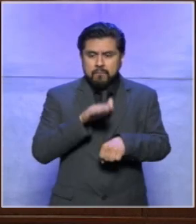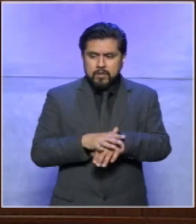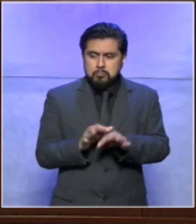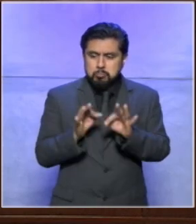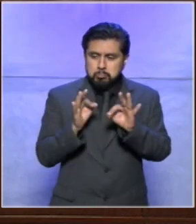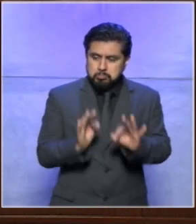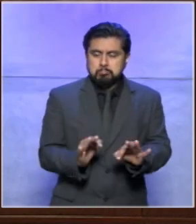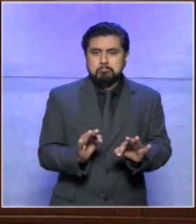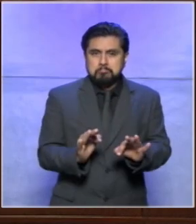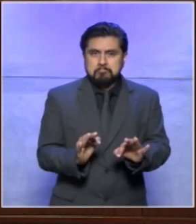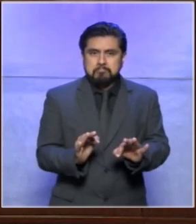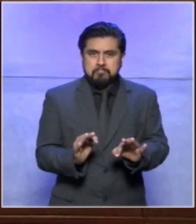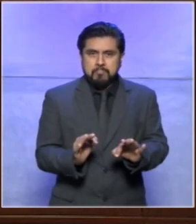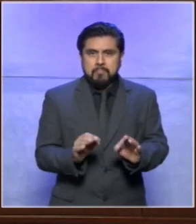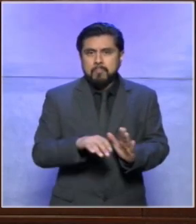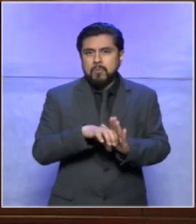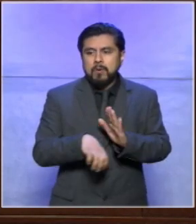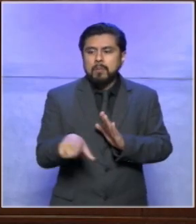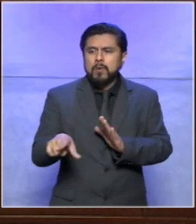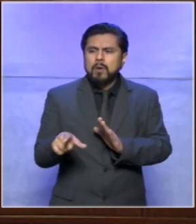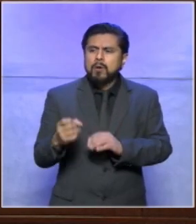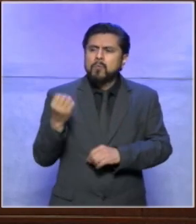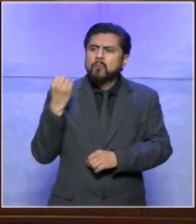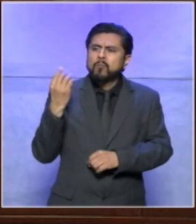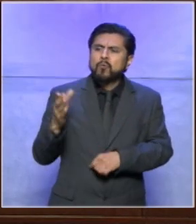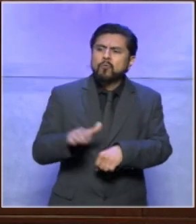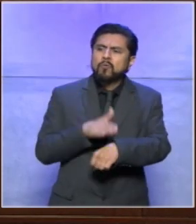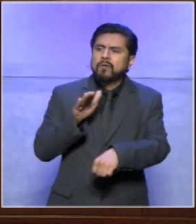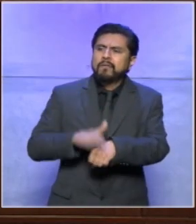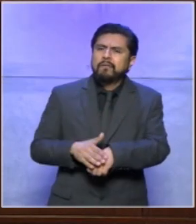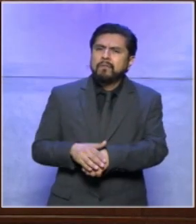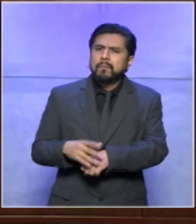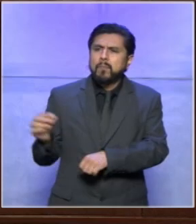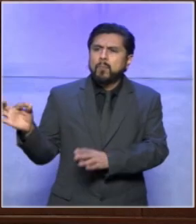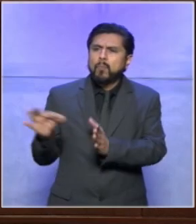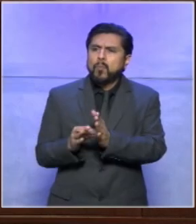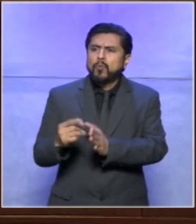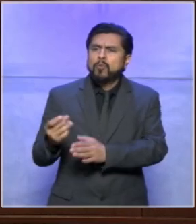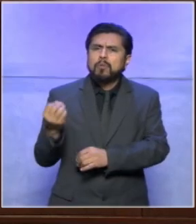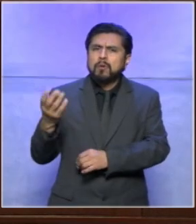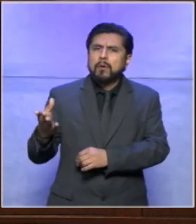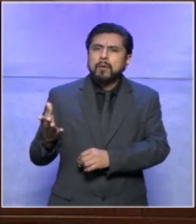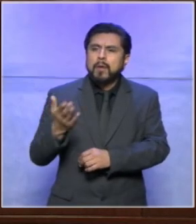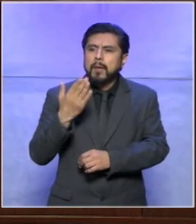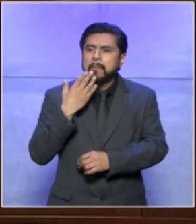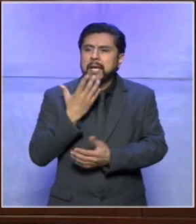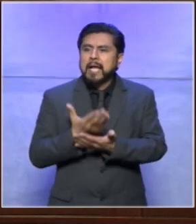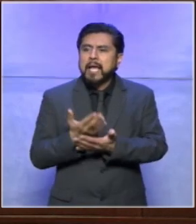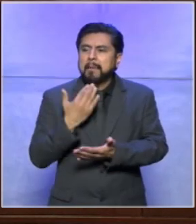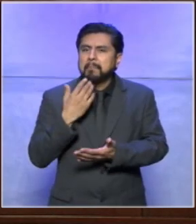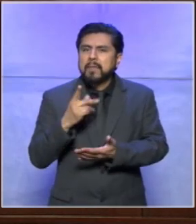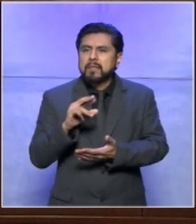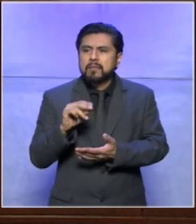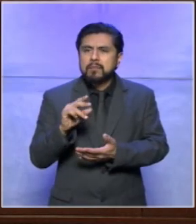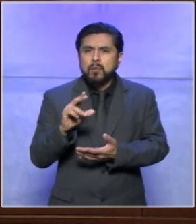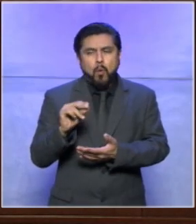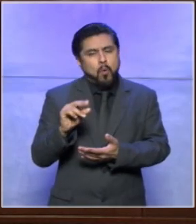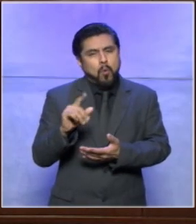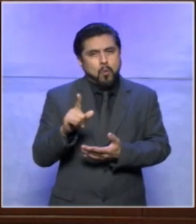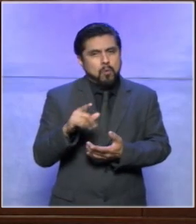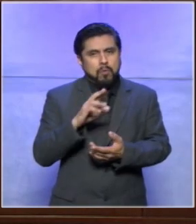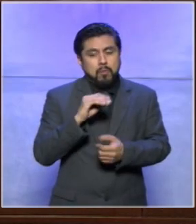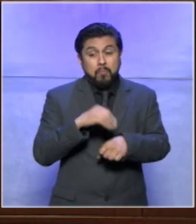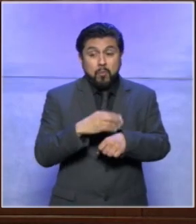dan puntos puntos a los que pues porque sí o porque a los les caen mejor a los niños muy bien